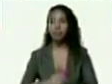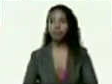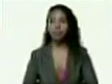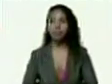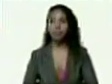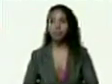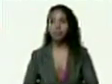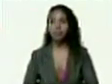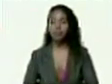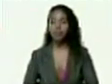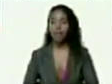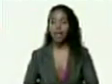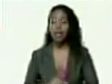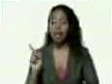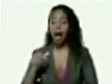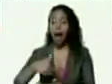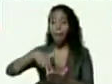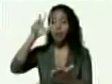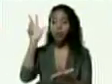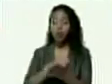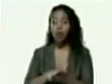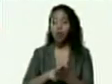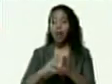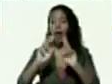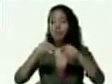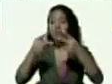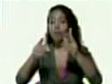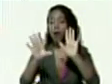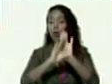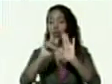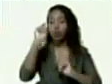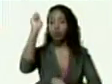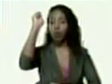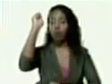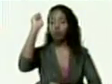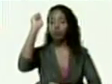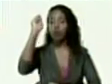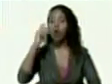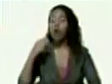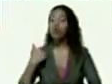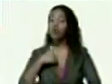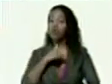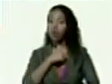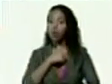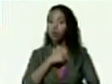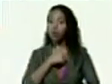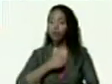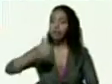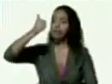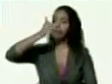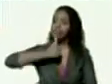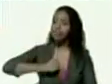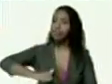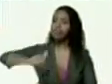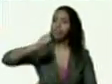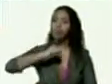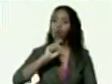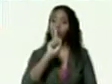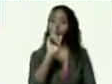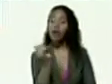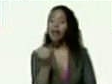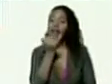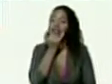desde que se aprobó la nueva constitución nos hemos tenido que calar por un error que